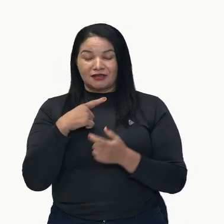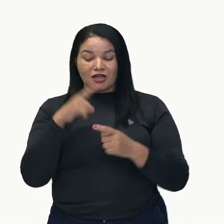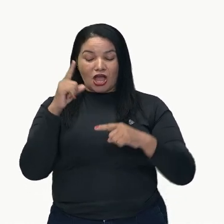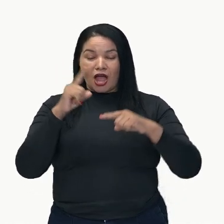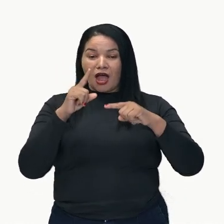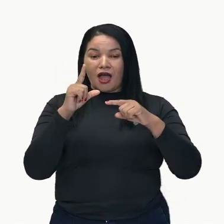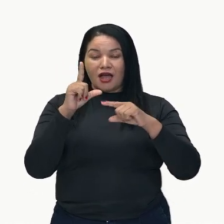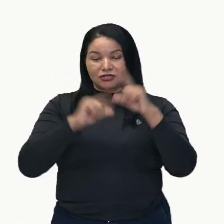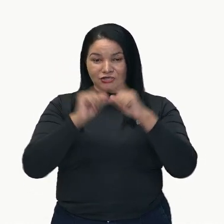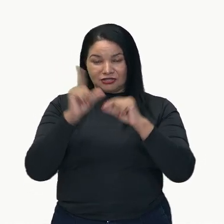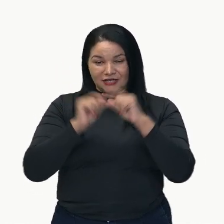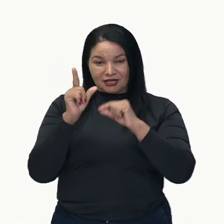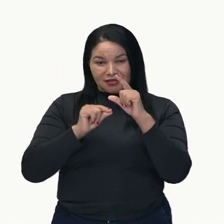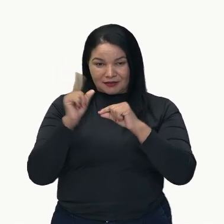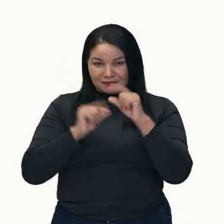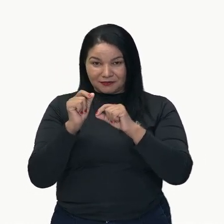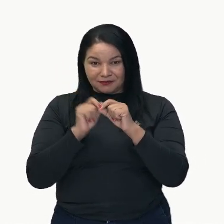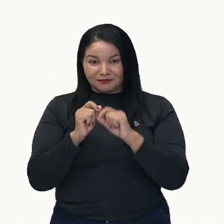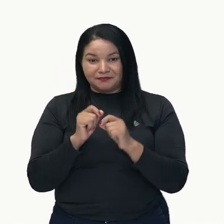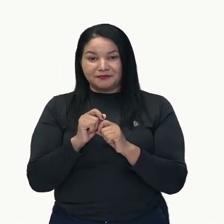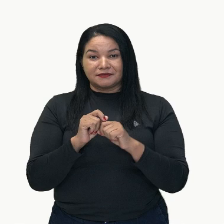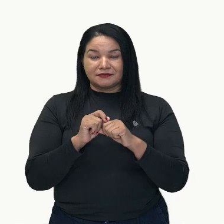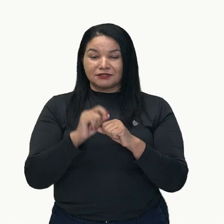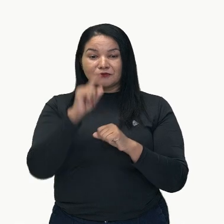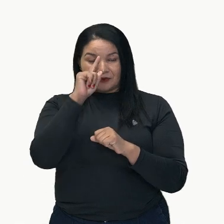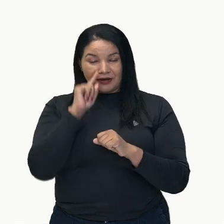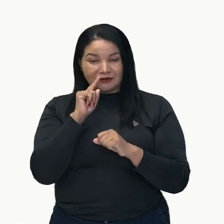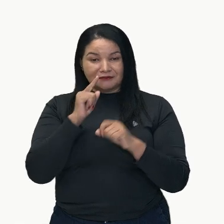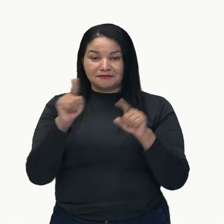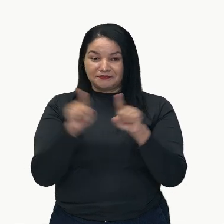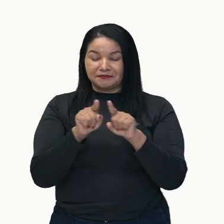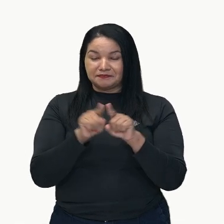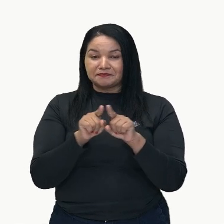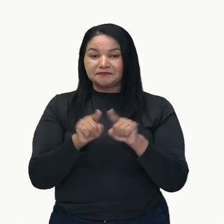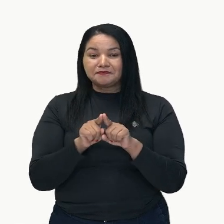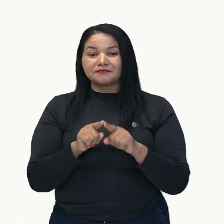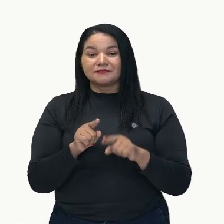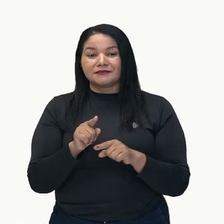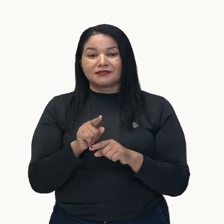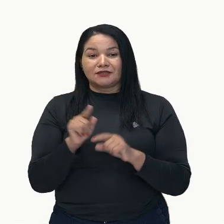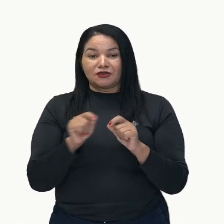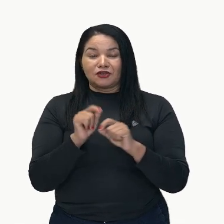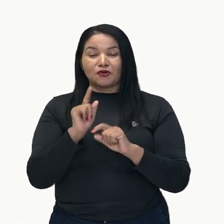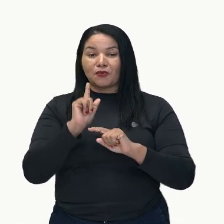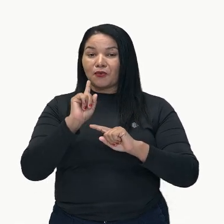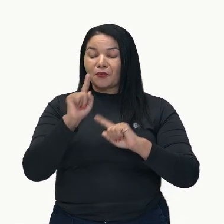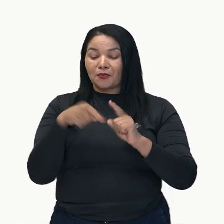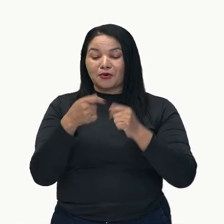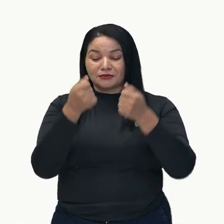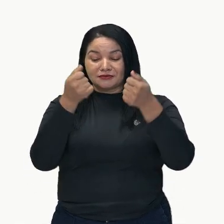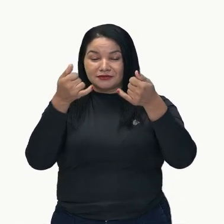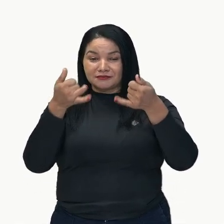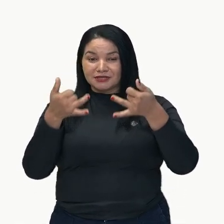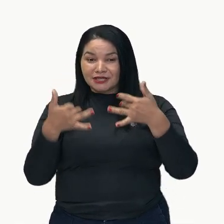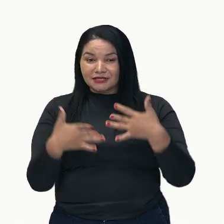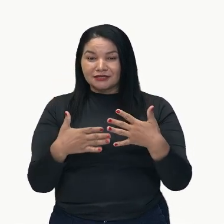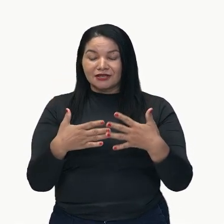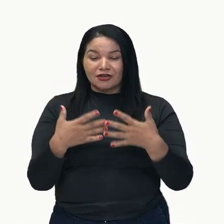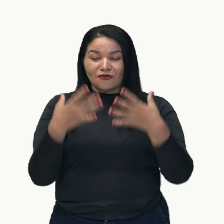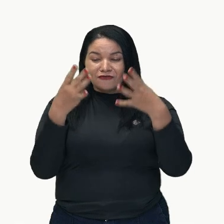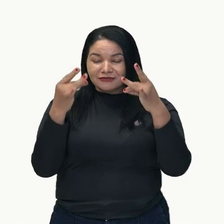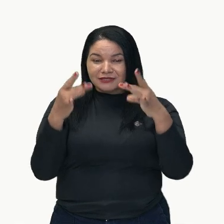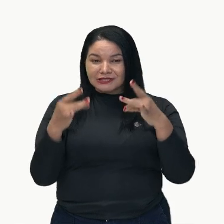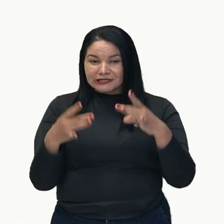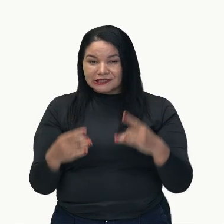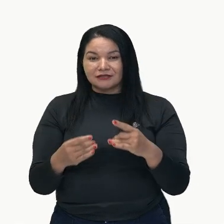que es el misterio mágico de la situación. Después, nosotros tenemos el desarrollo, un momento en que se